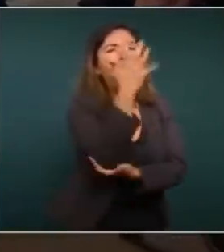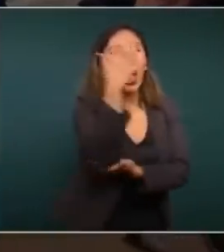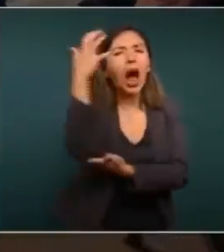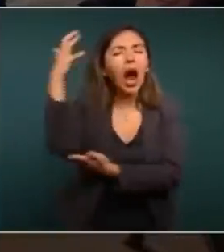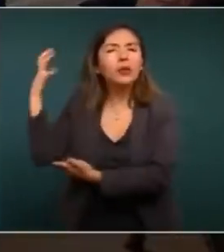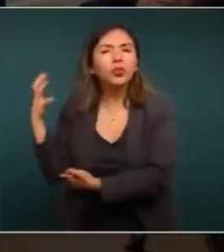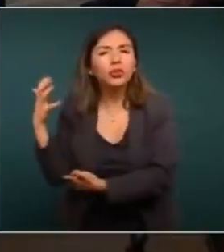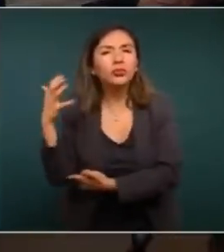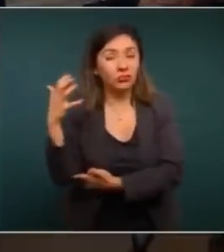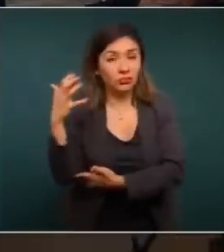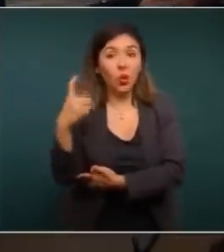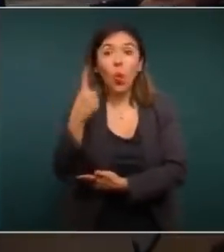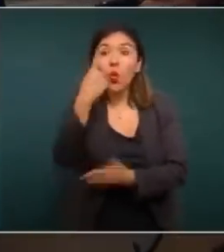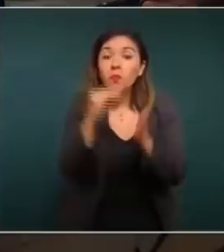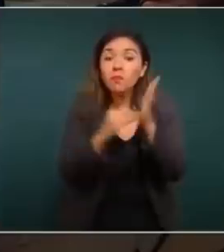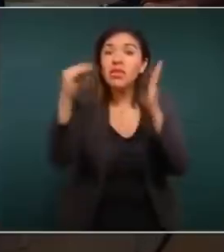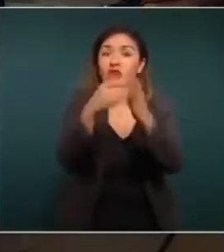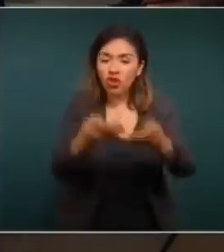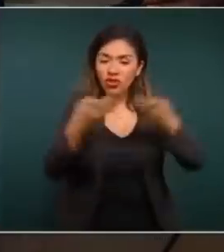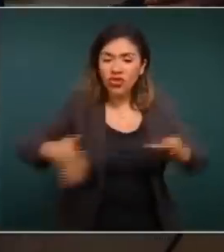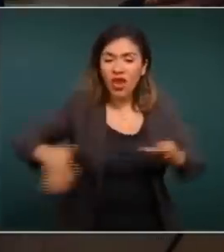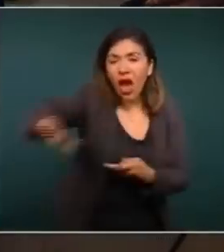en un millón de hectáreas.